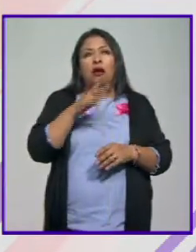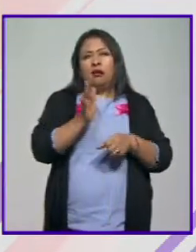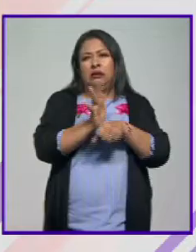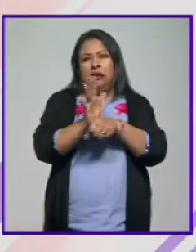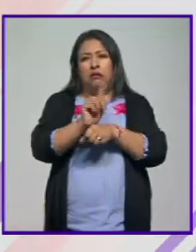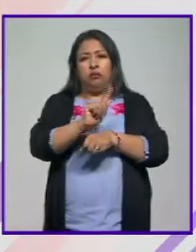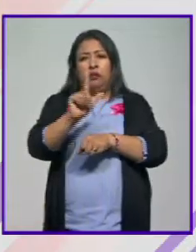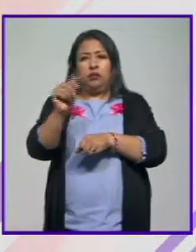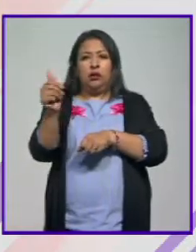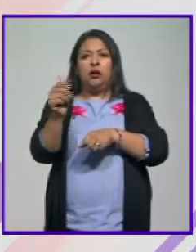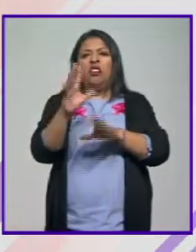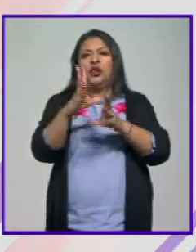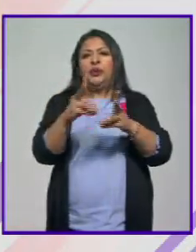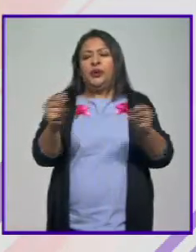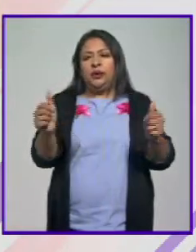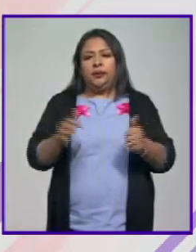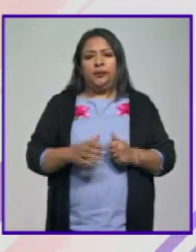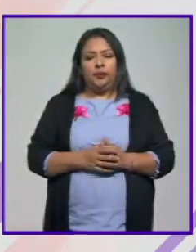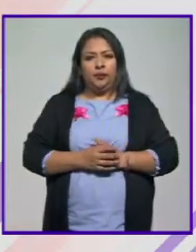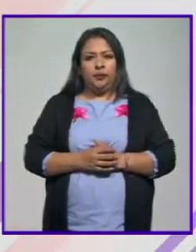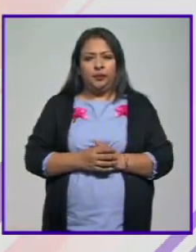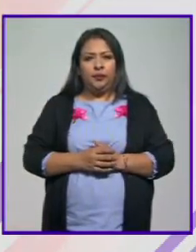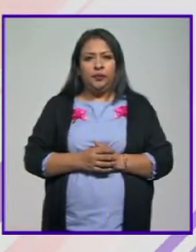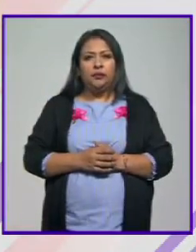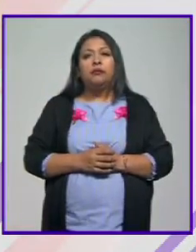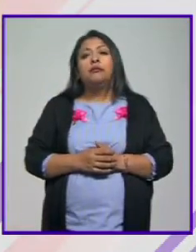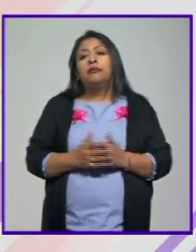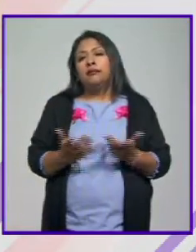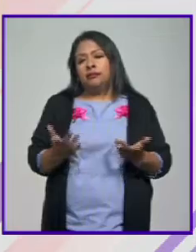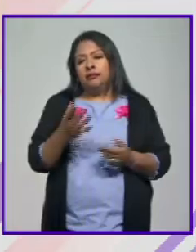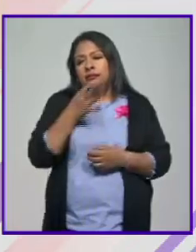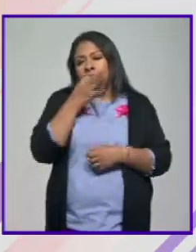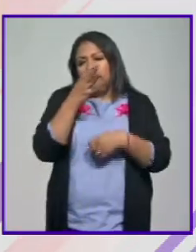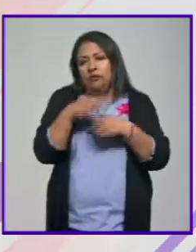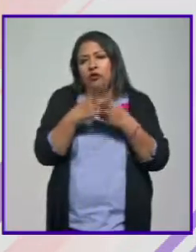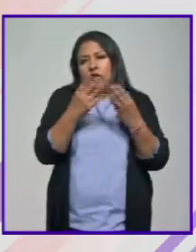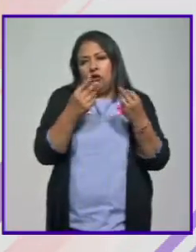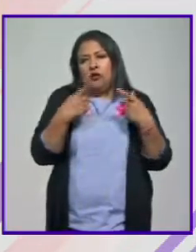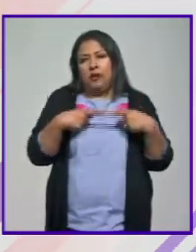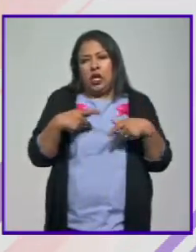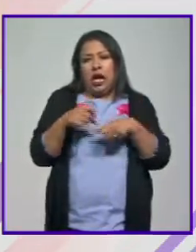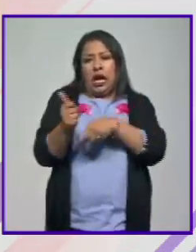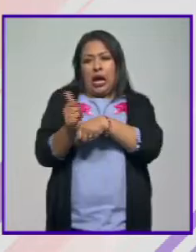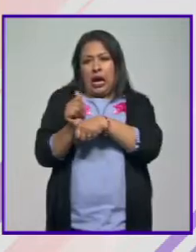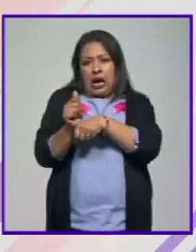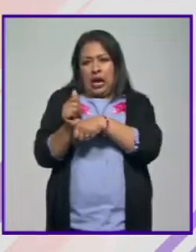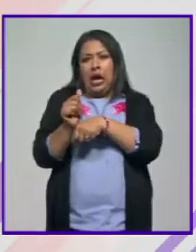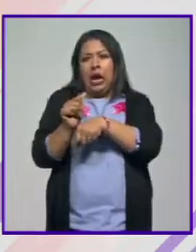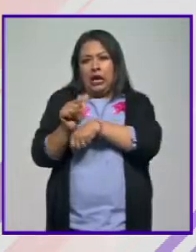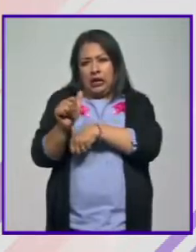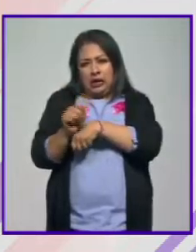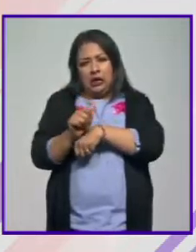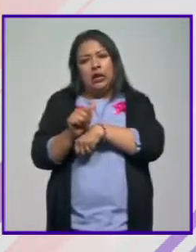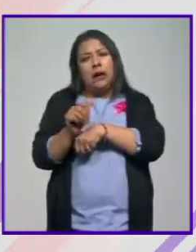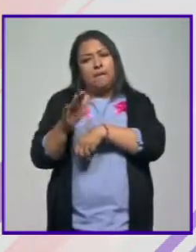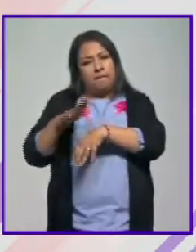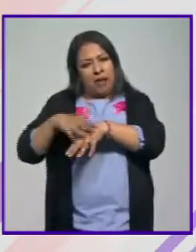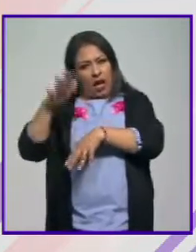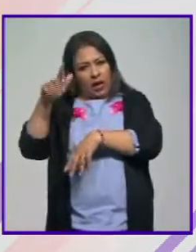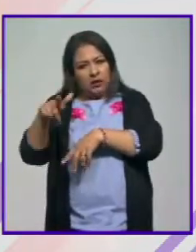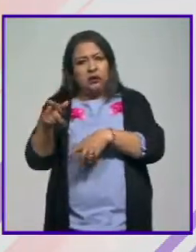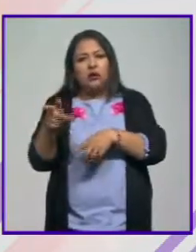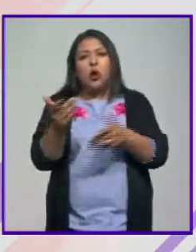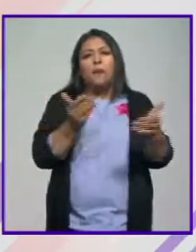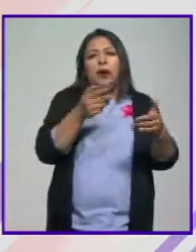mexicano y argentino desaparecen. Por cierto, tengo que decir que varias figuras argentinas más que mexicanas allá